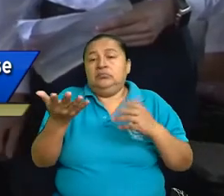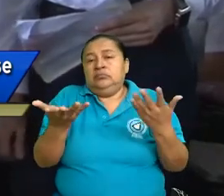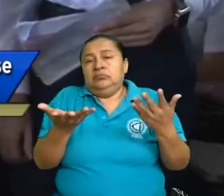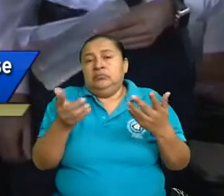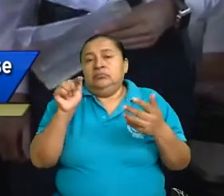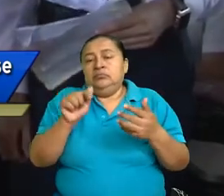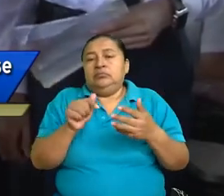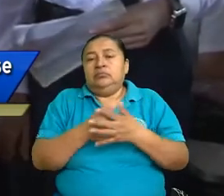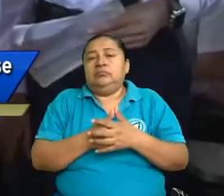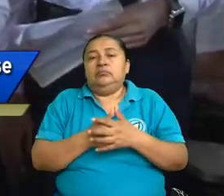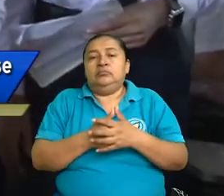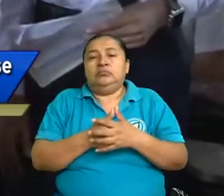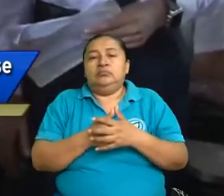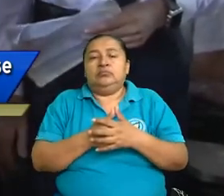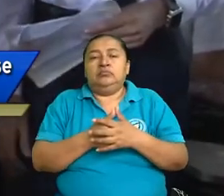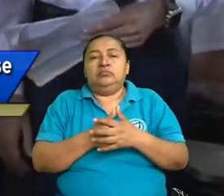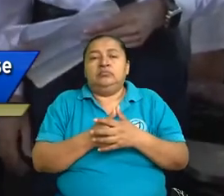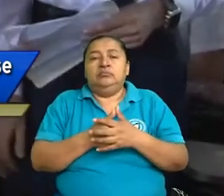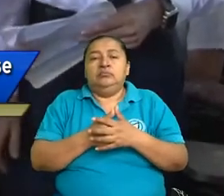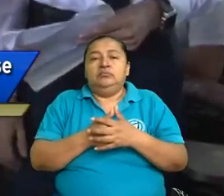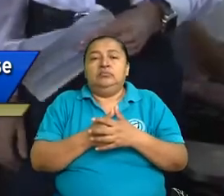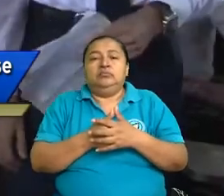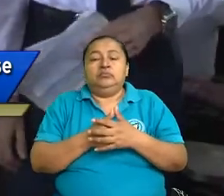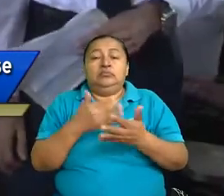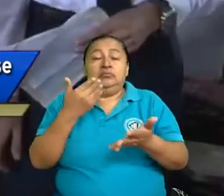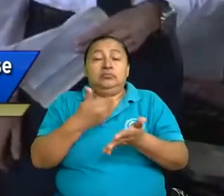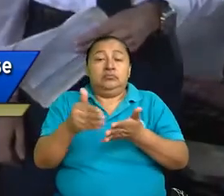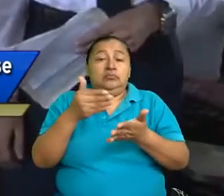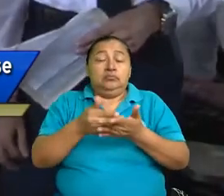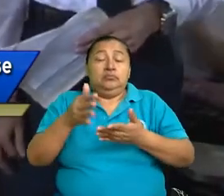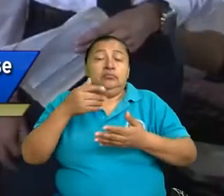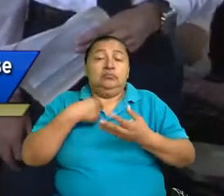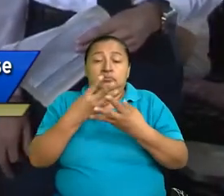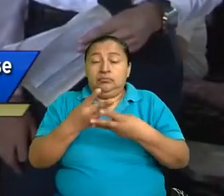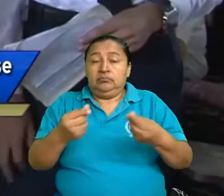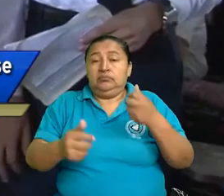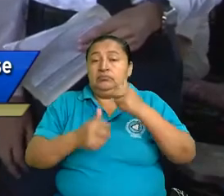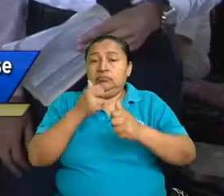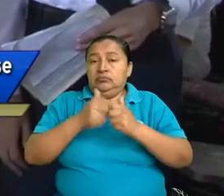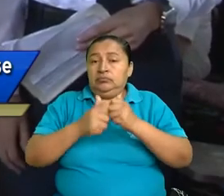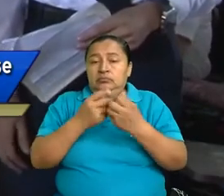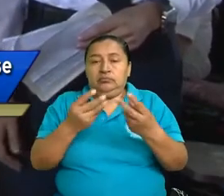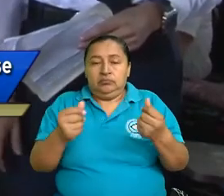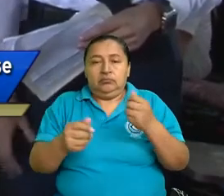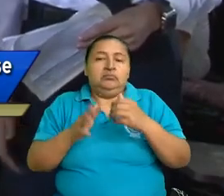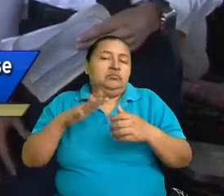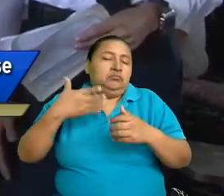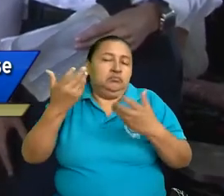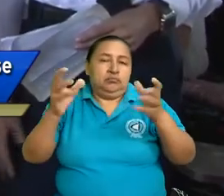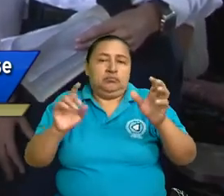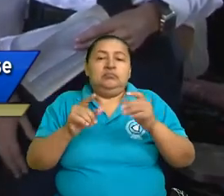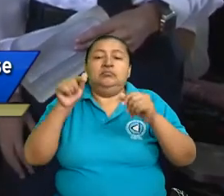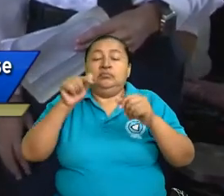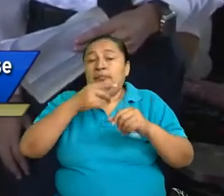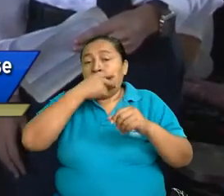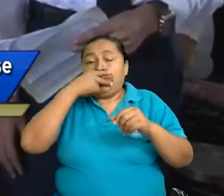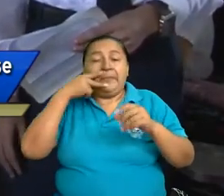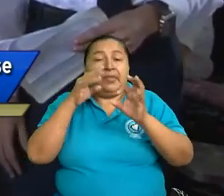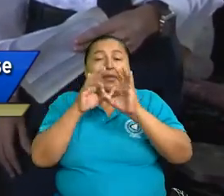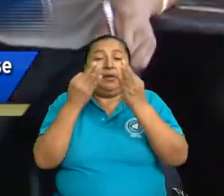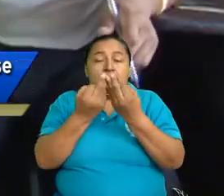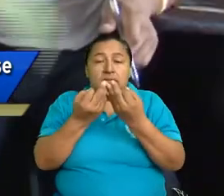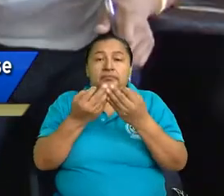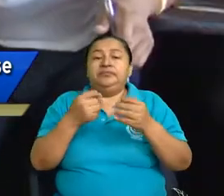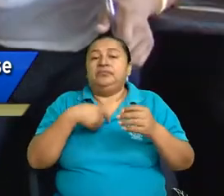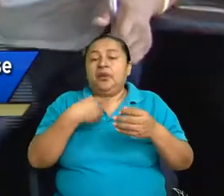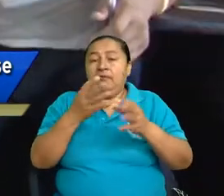facilitadores de resolución de conflictos, etc. Los padres de familia, la